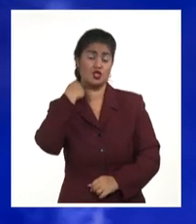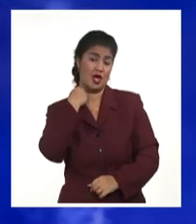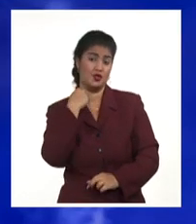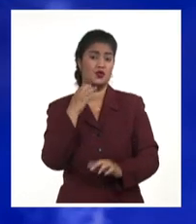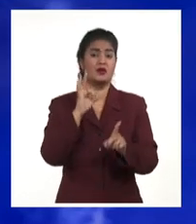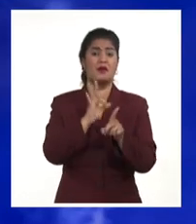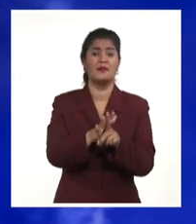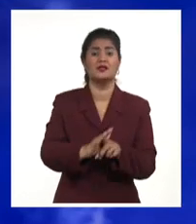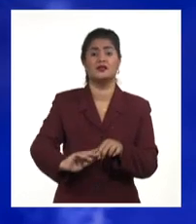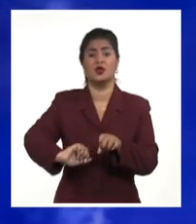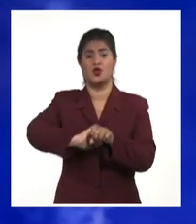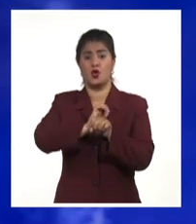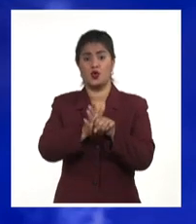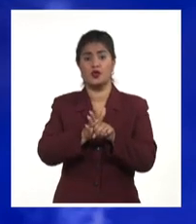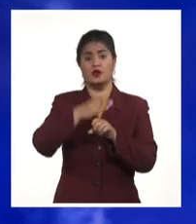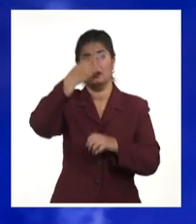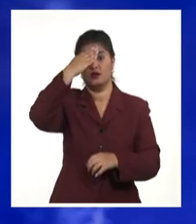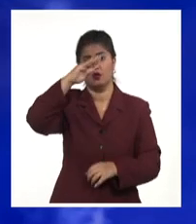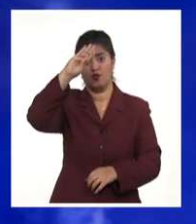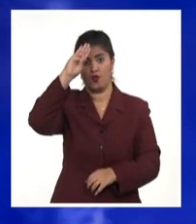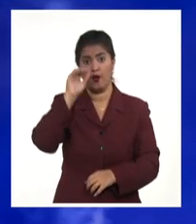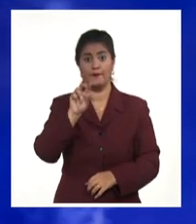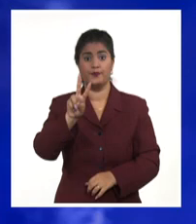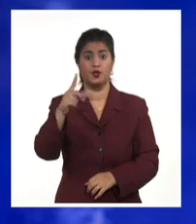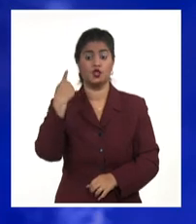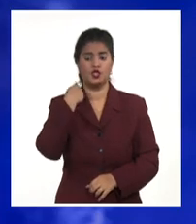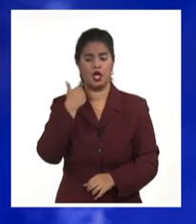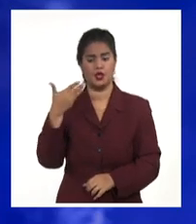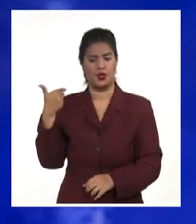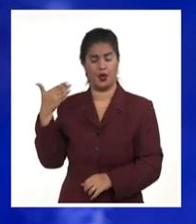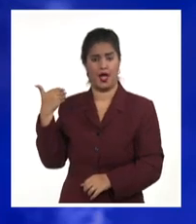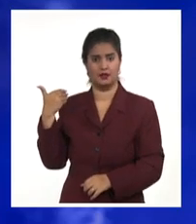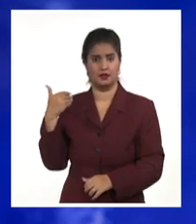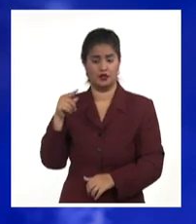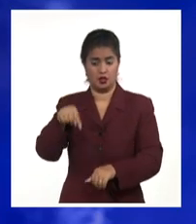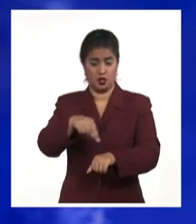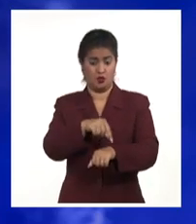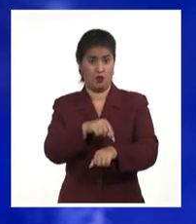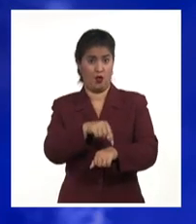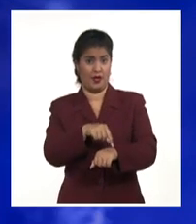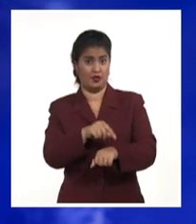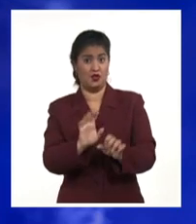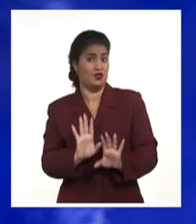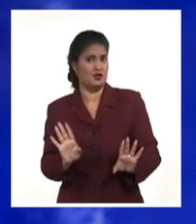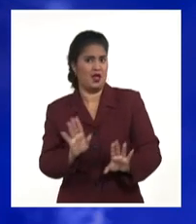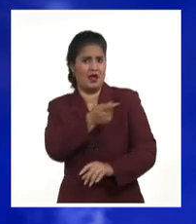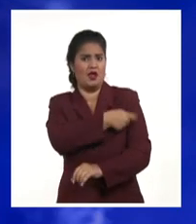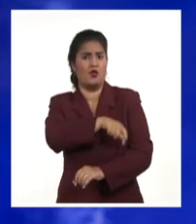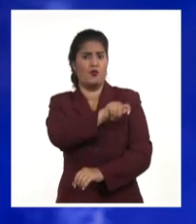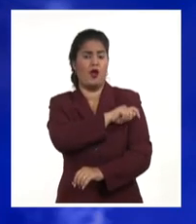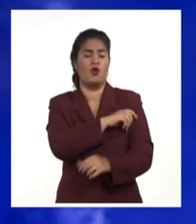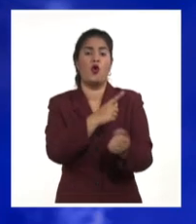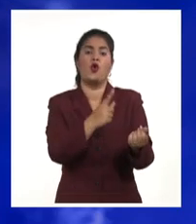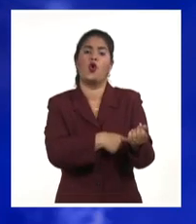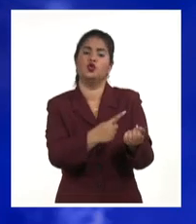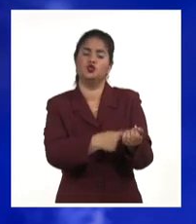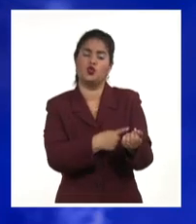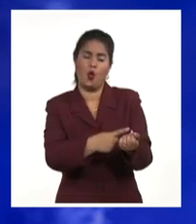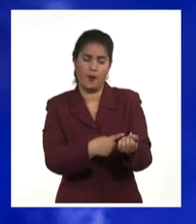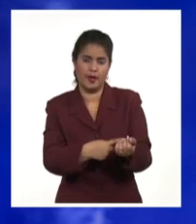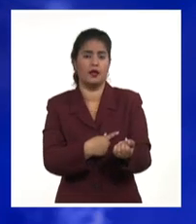casos y de que comenzara la transmisión en Cuba y ya llega un momento en que las personas a veces se agotan,